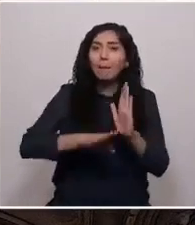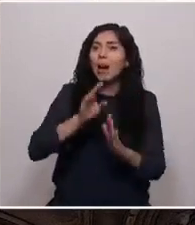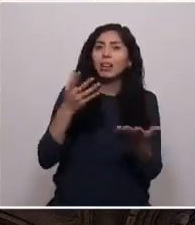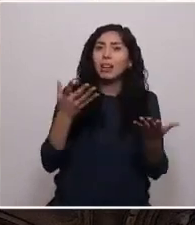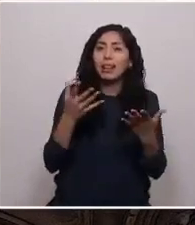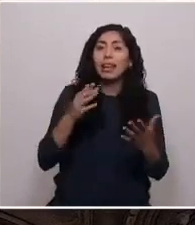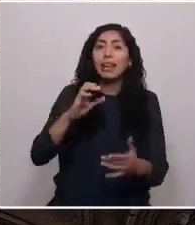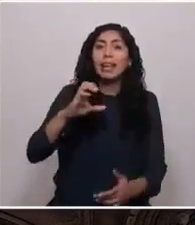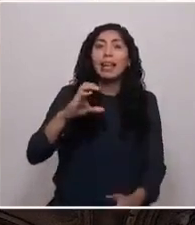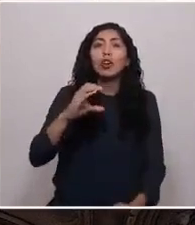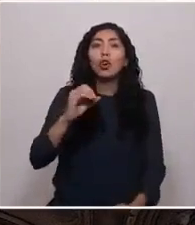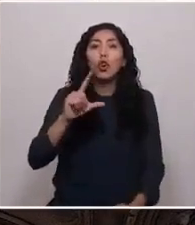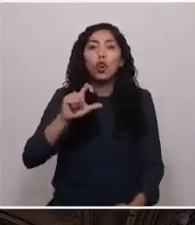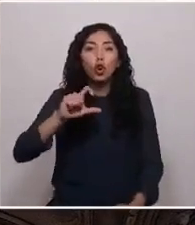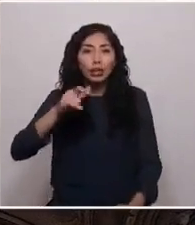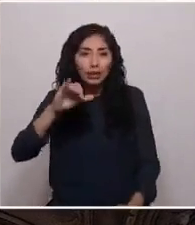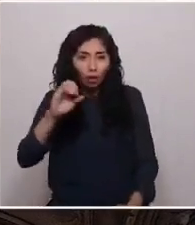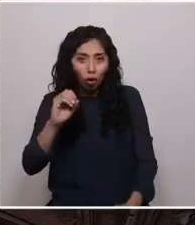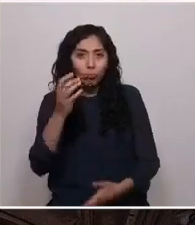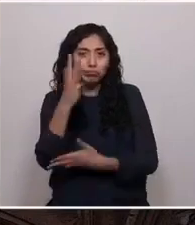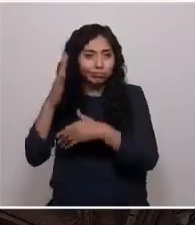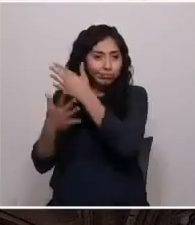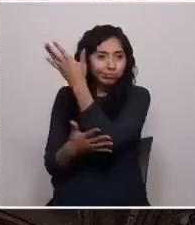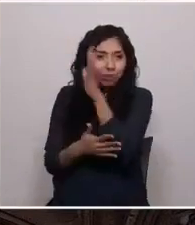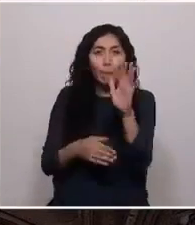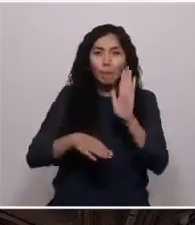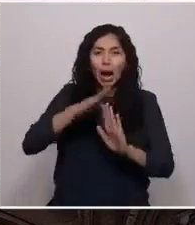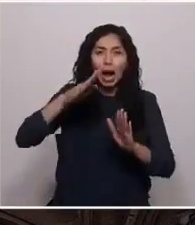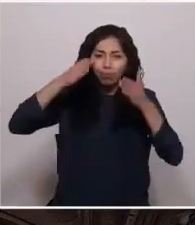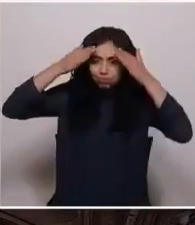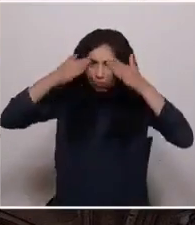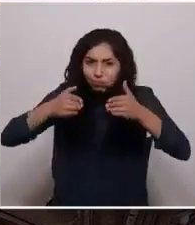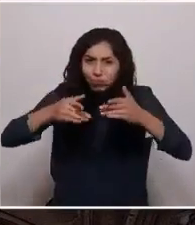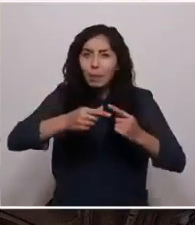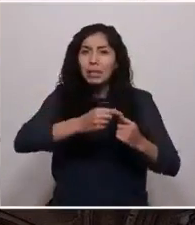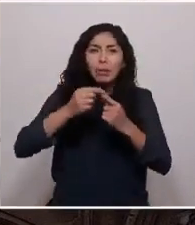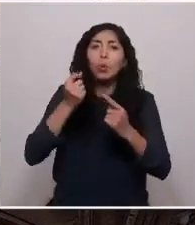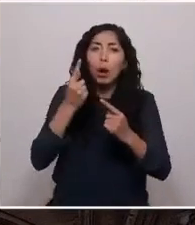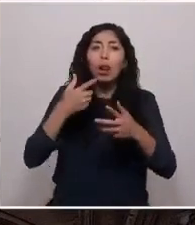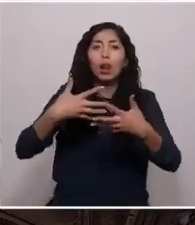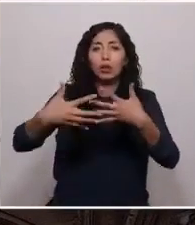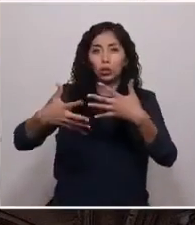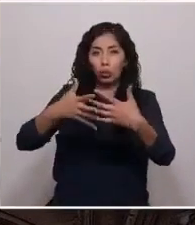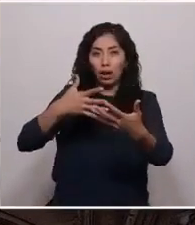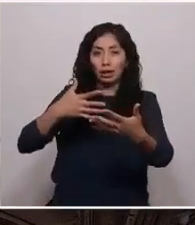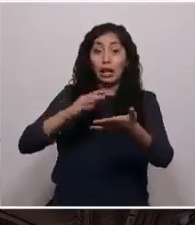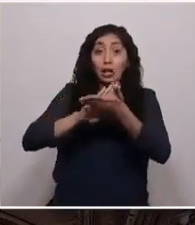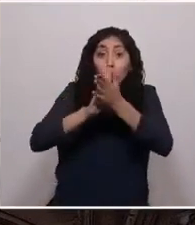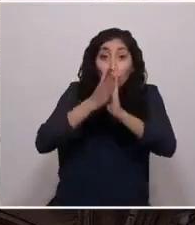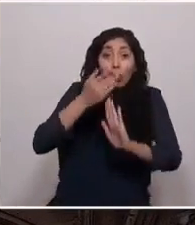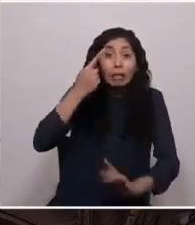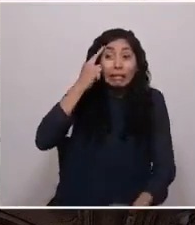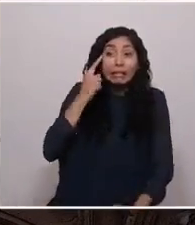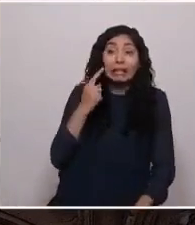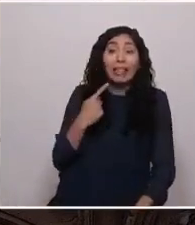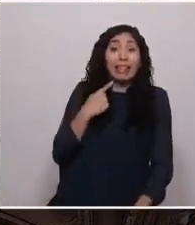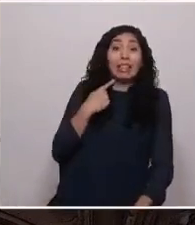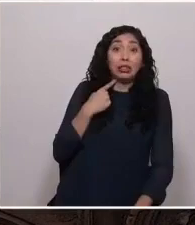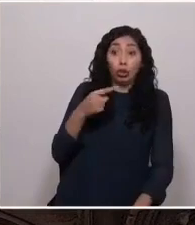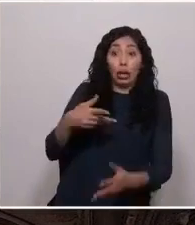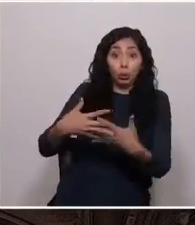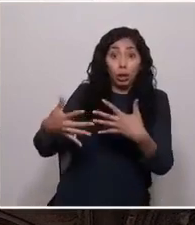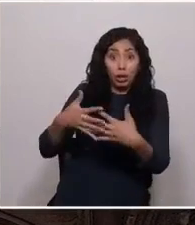ecocéntrico y ecosocial, que restaure el daño causado y se prepare para el incierto